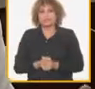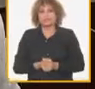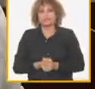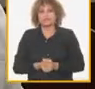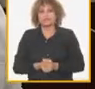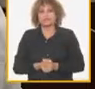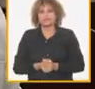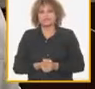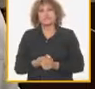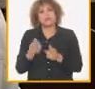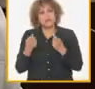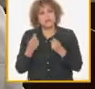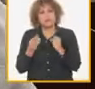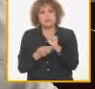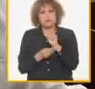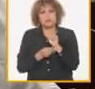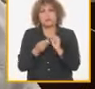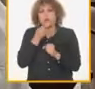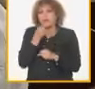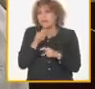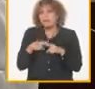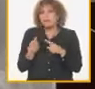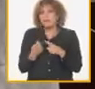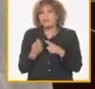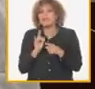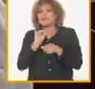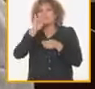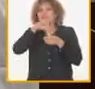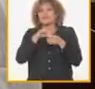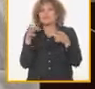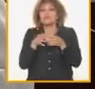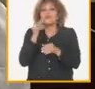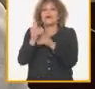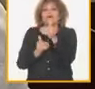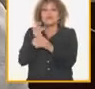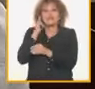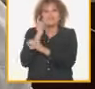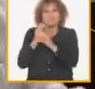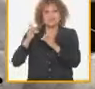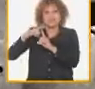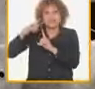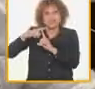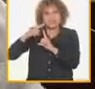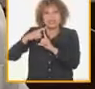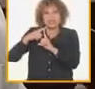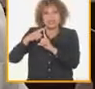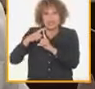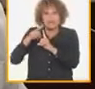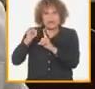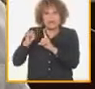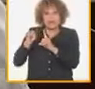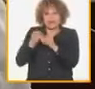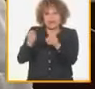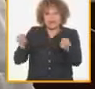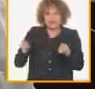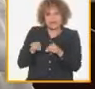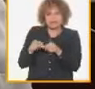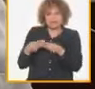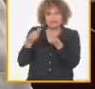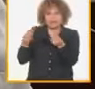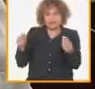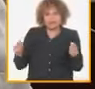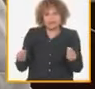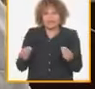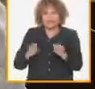yo creo que tenemos potencial de decir por qué no introducimos todos esos adelantos de la ciencia y la técnica para con ese extensionismo llevar